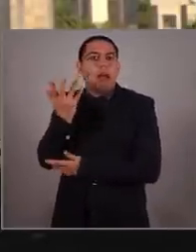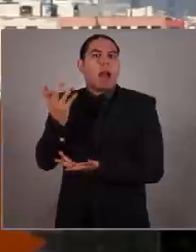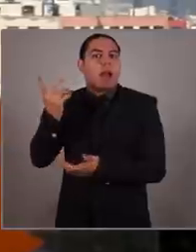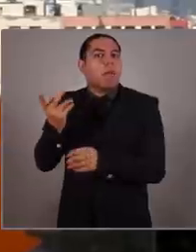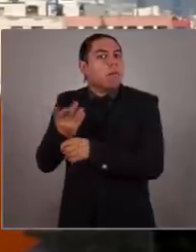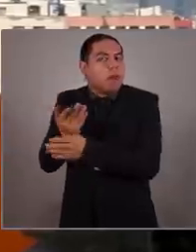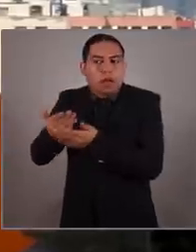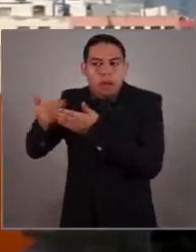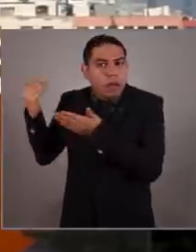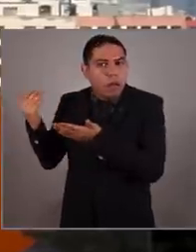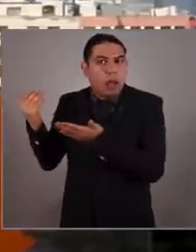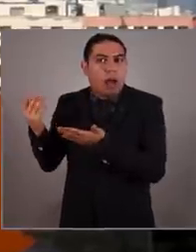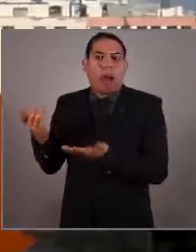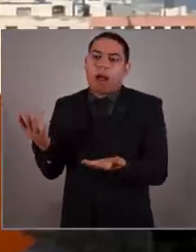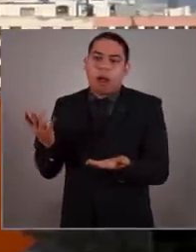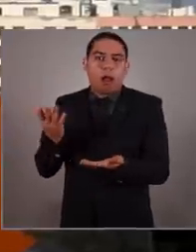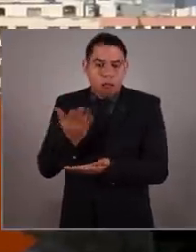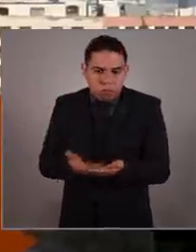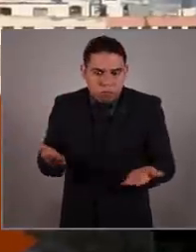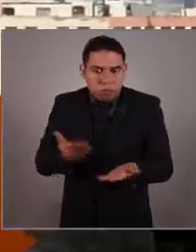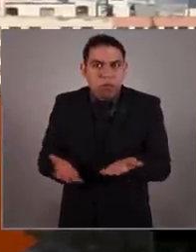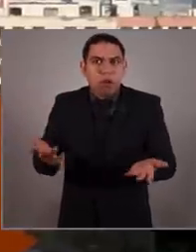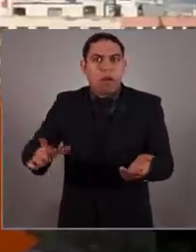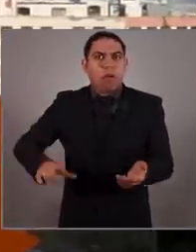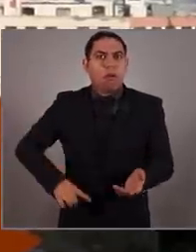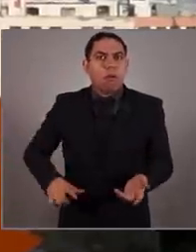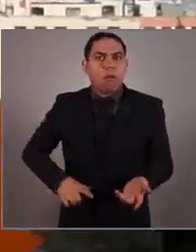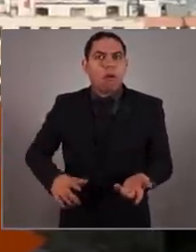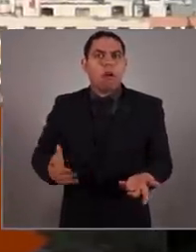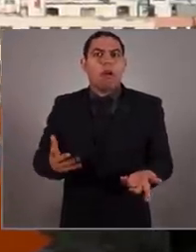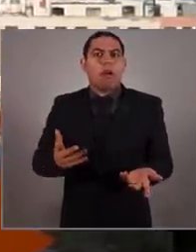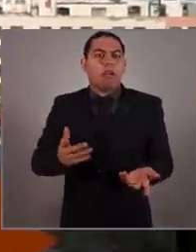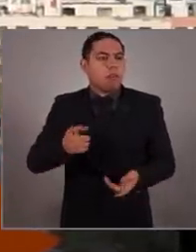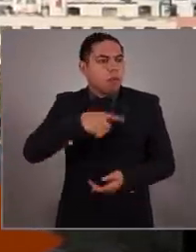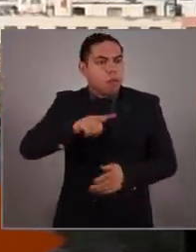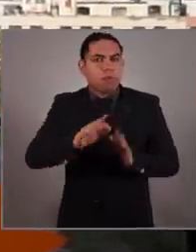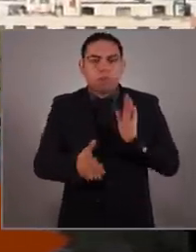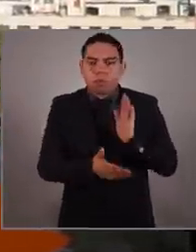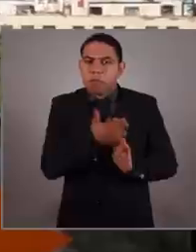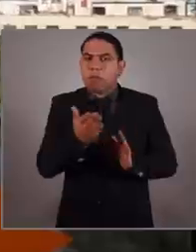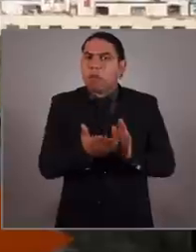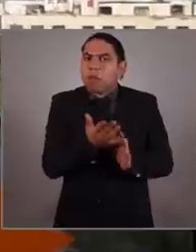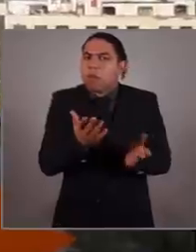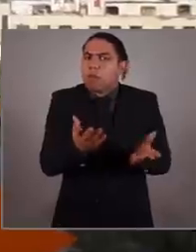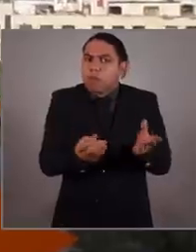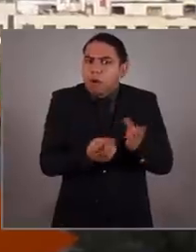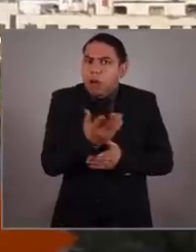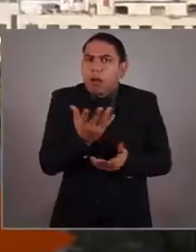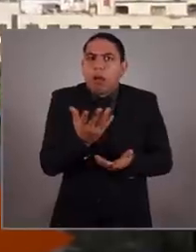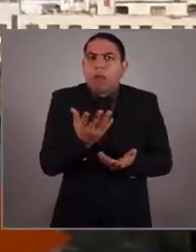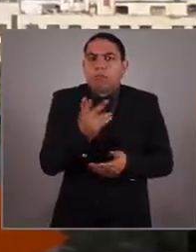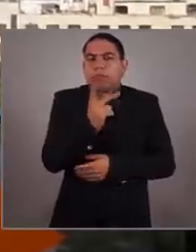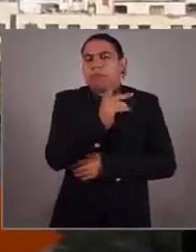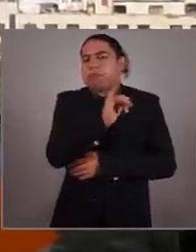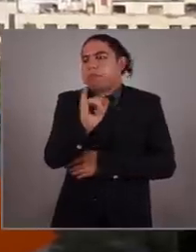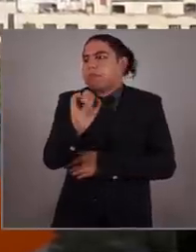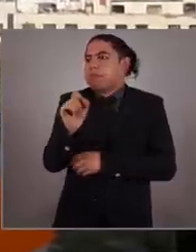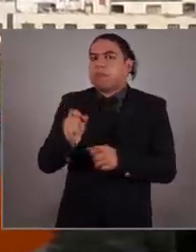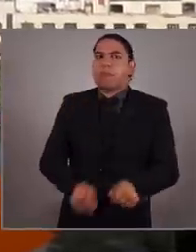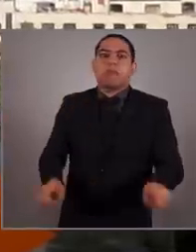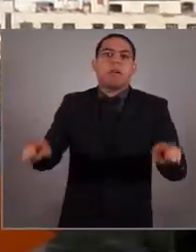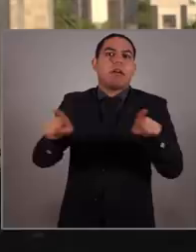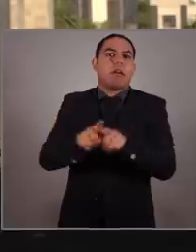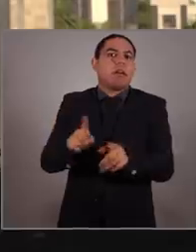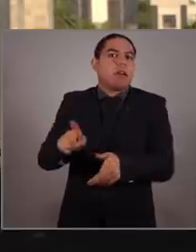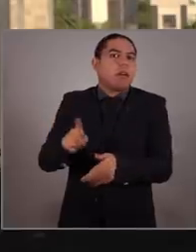Los cimientos del actual gobierno de la República son los que se construyeron en el priismo